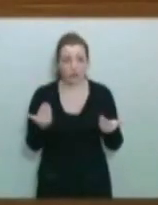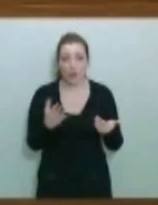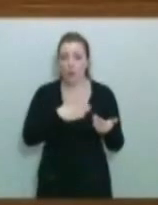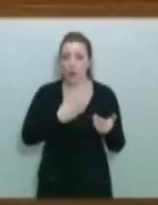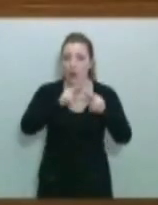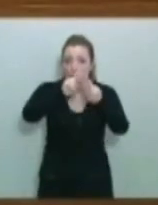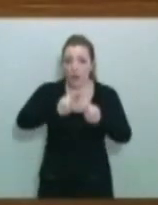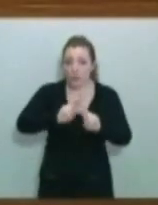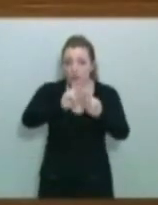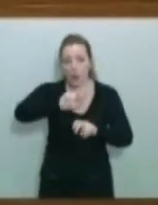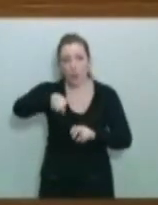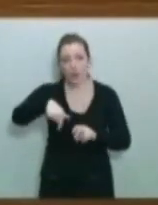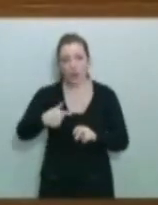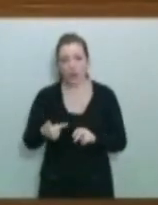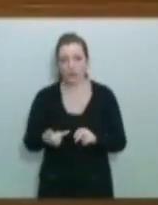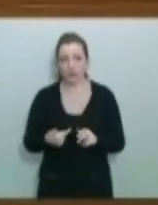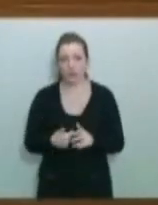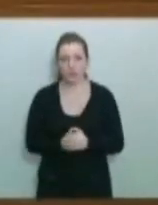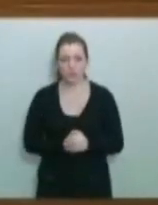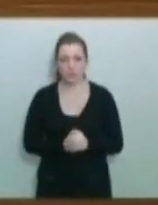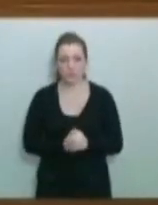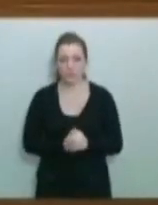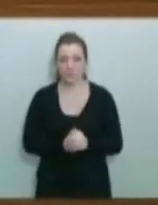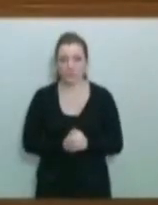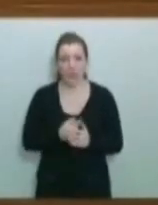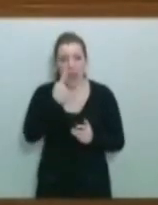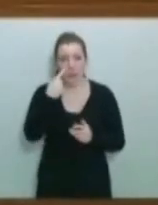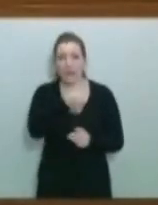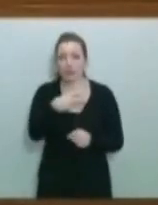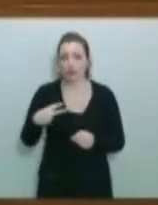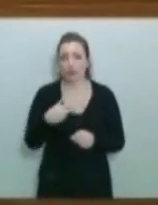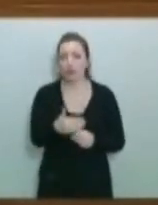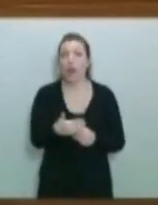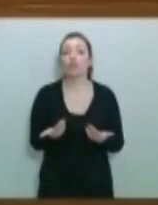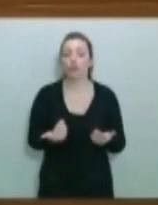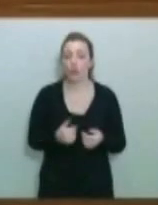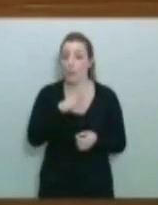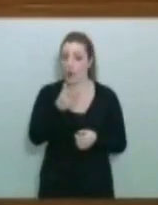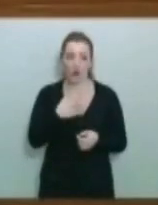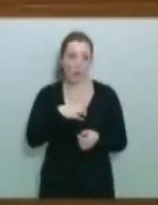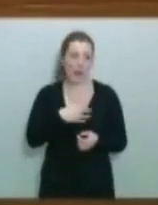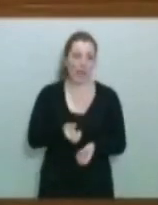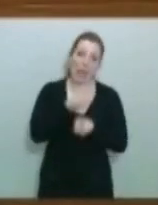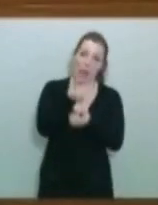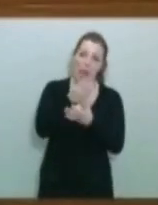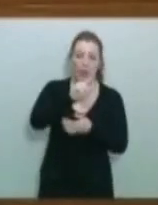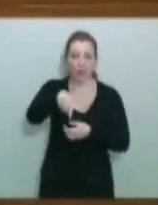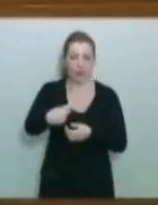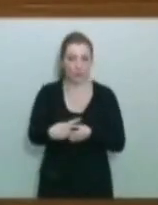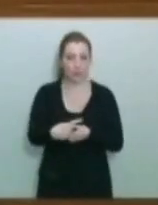general tengamos que hacer alguna adaptación aquí. Pero, oiga, esperemos a ver los resultados, ¿no? No adelantemos ya y digamos que lo hay